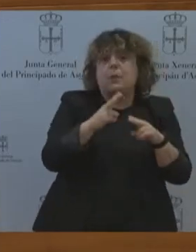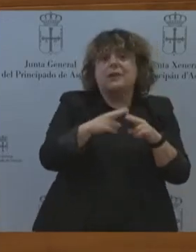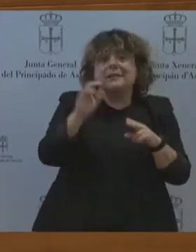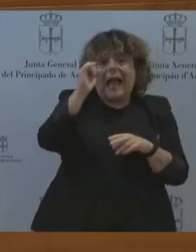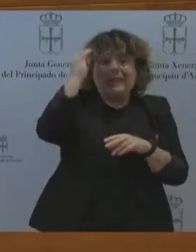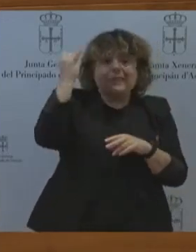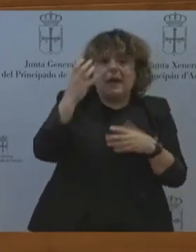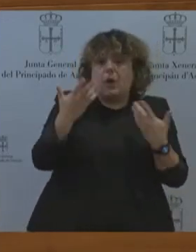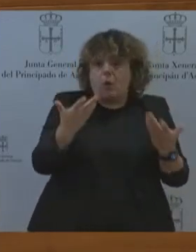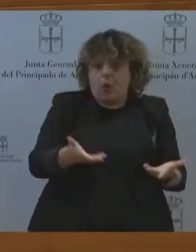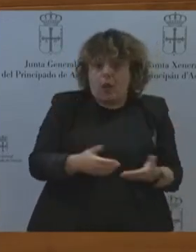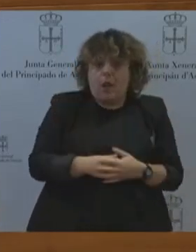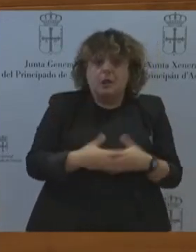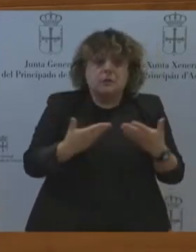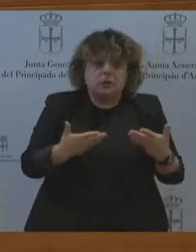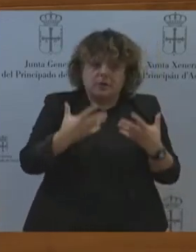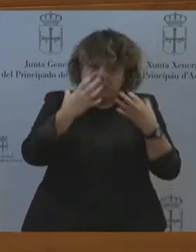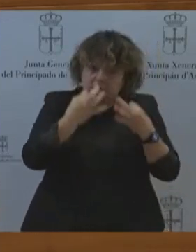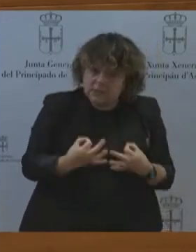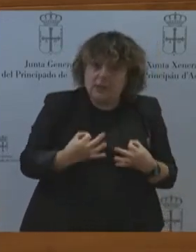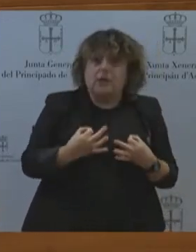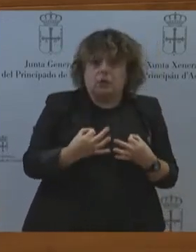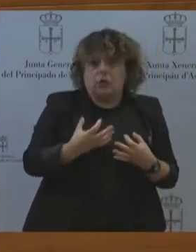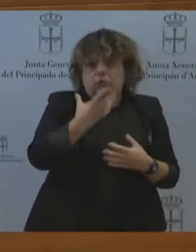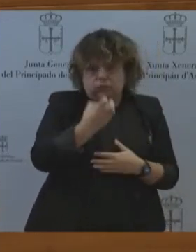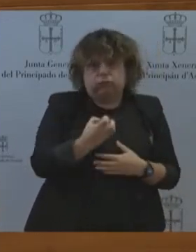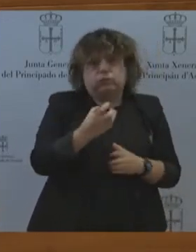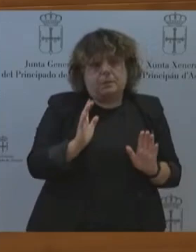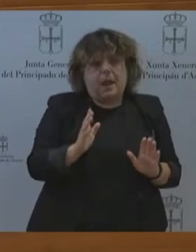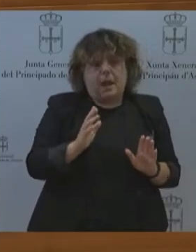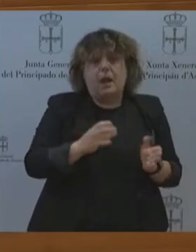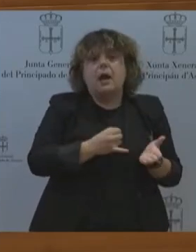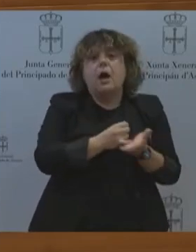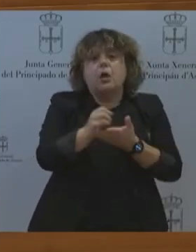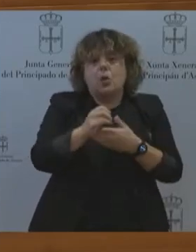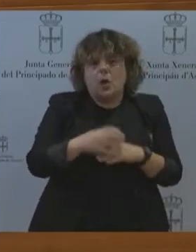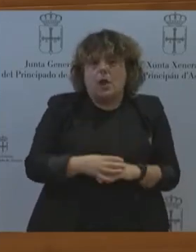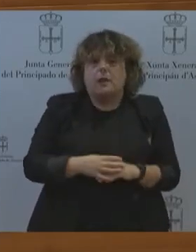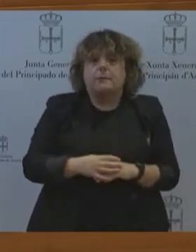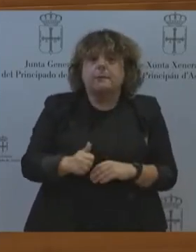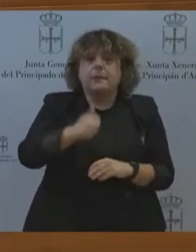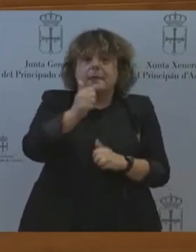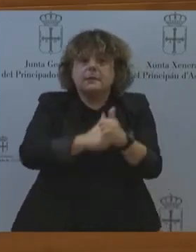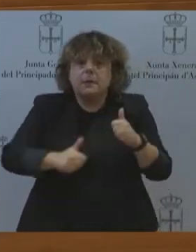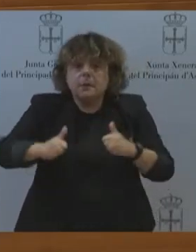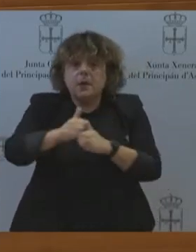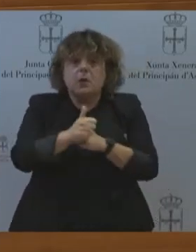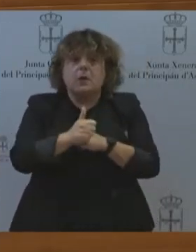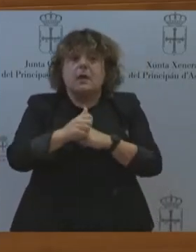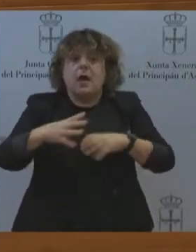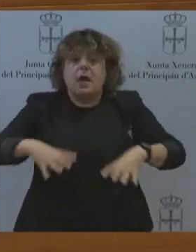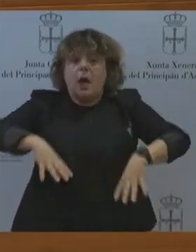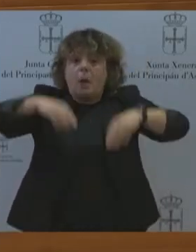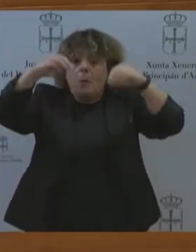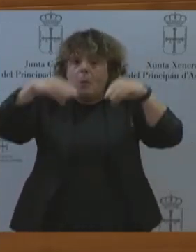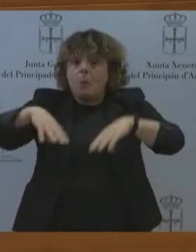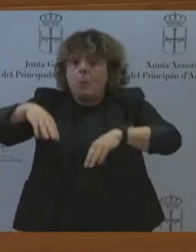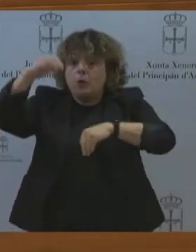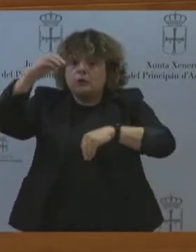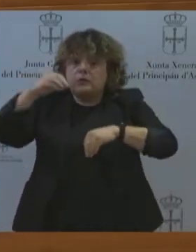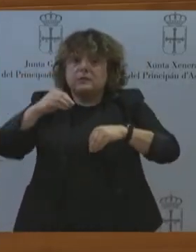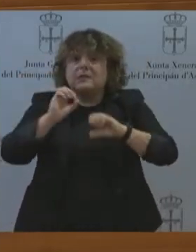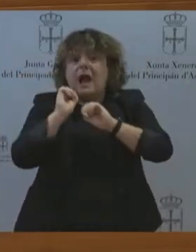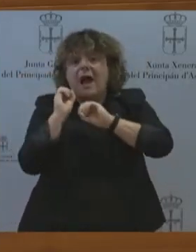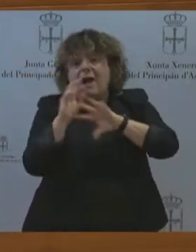rural. Y también le pido que dé máxima prioridad acabar con el abandono de nuestros montes para evitar repetir el drama que hemos tenido con los incendios.